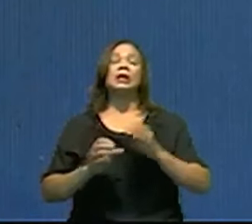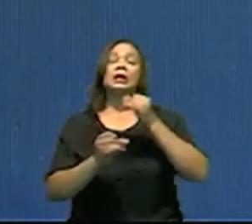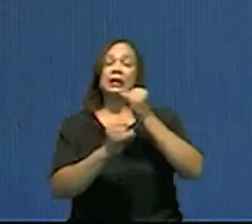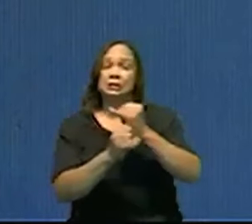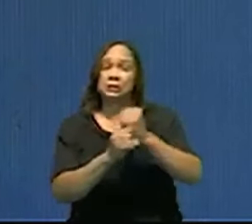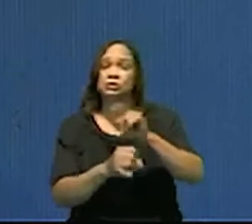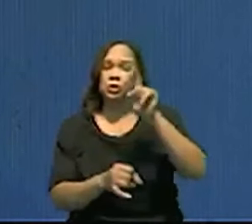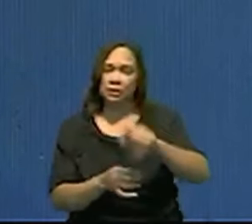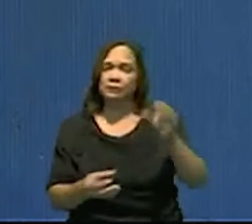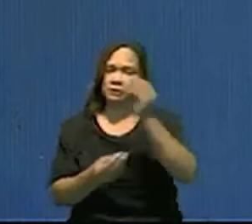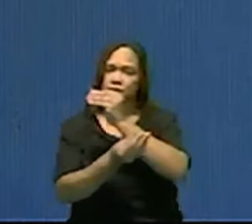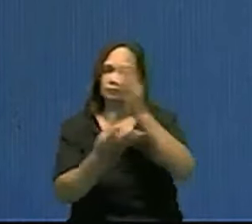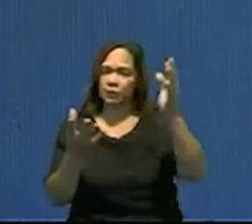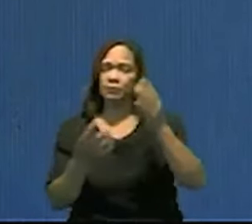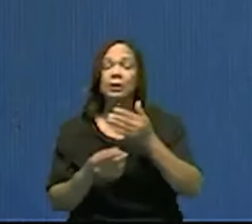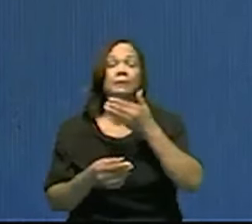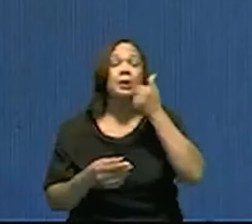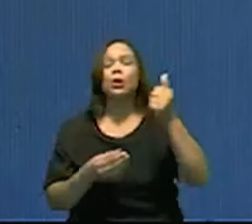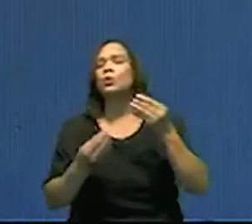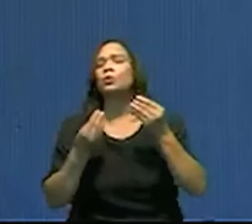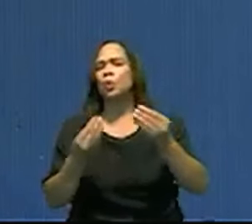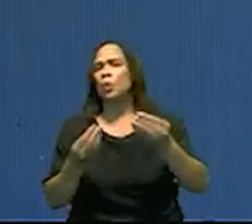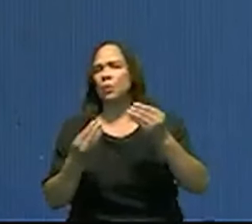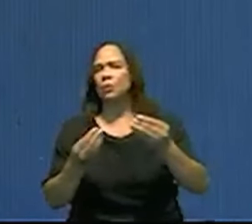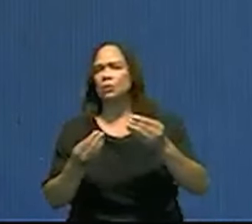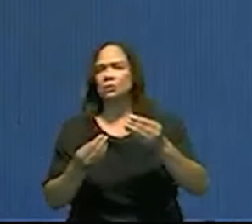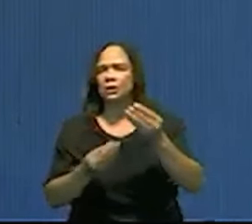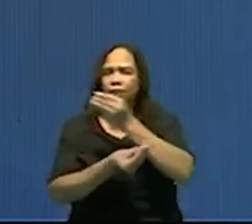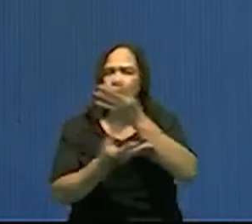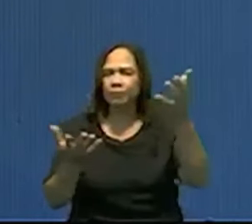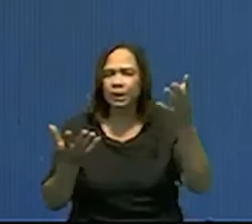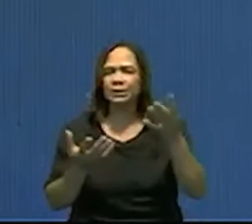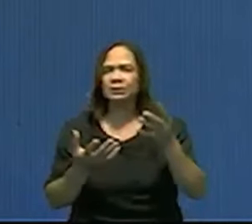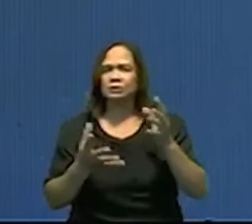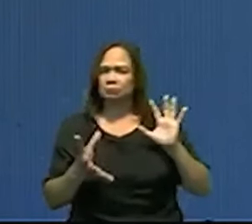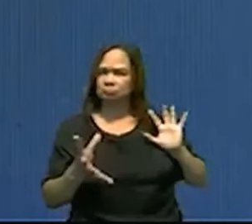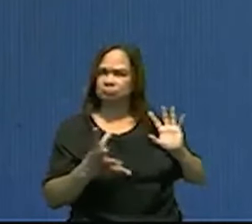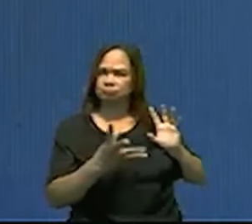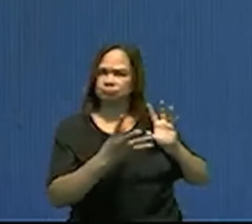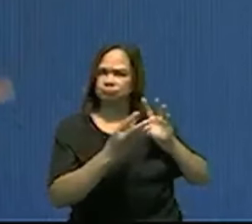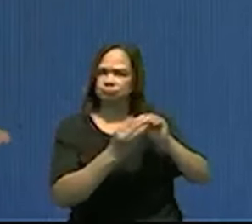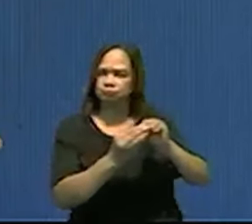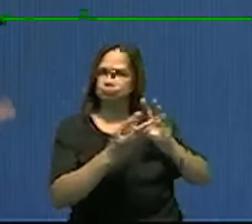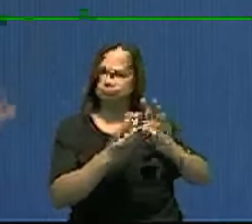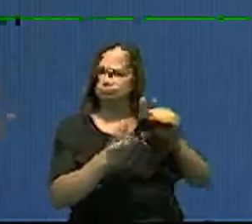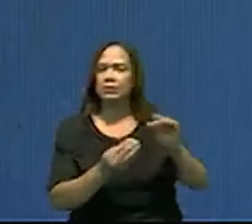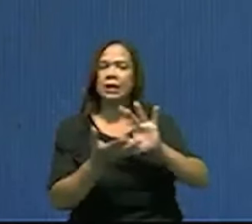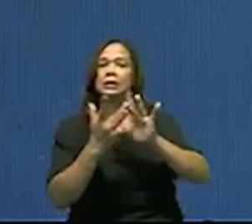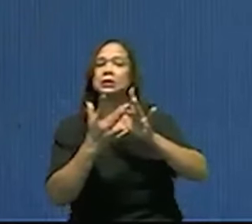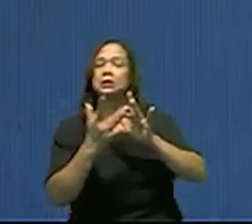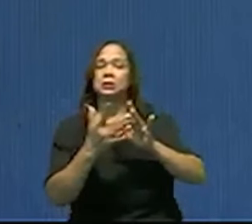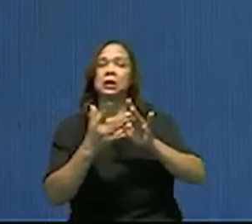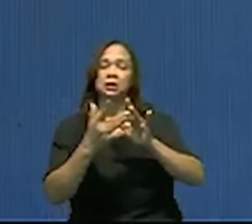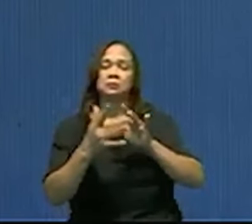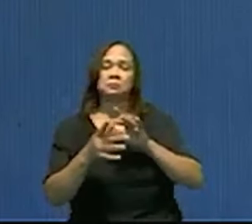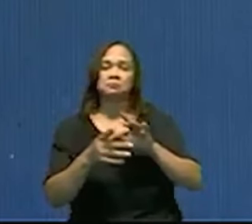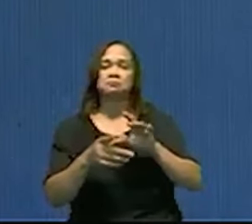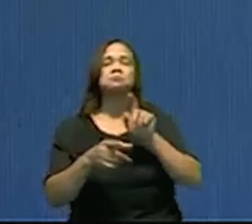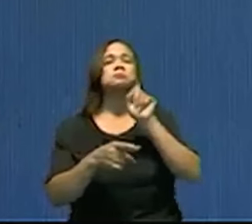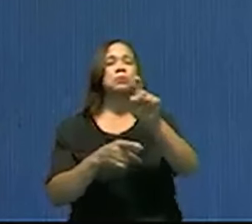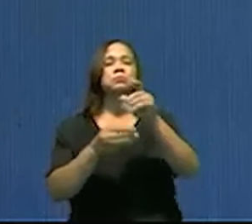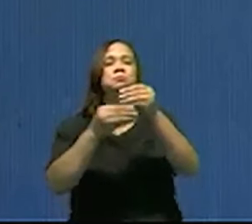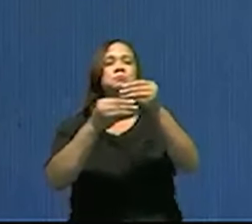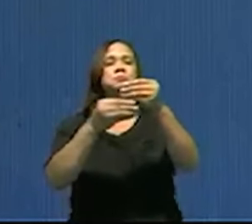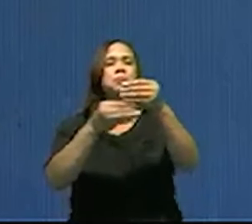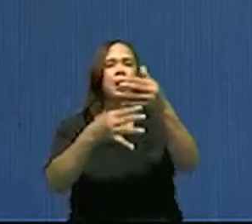dar a conocer su memoria, y la mejor forma que nosotros entendemos que existe para eso es por la vía digital, en donde no solamente se puede